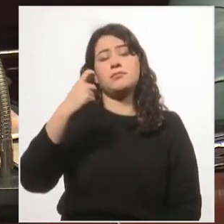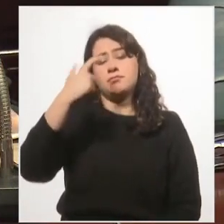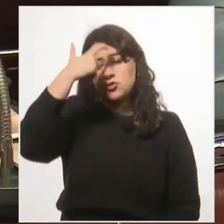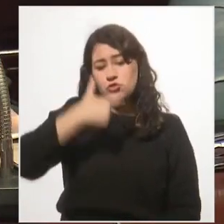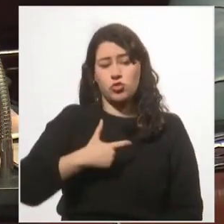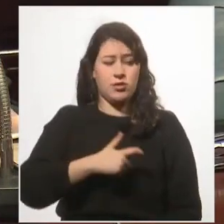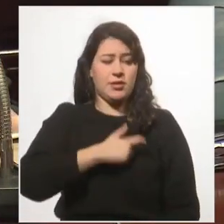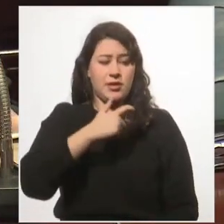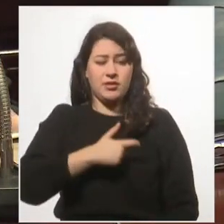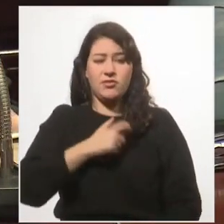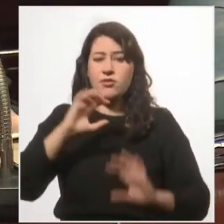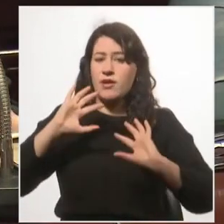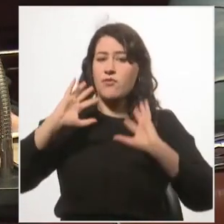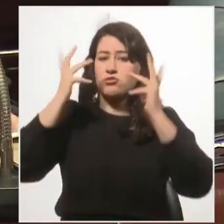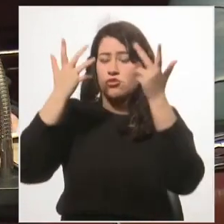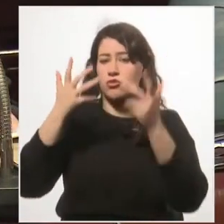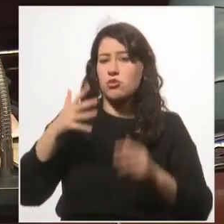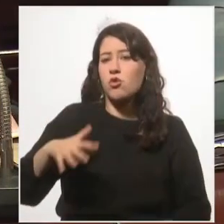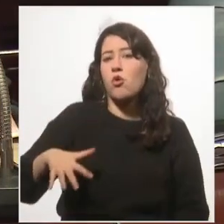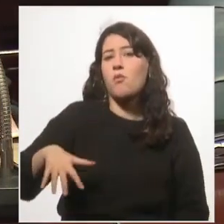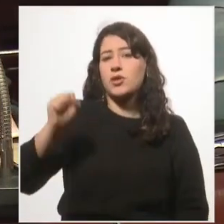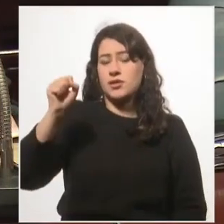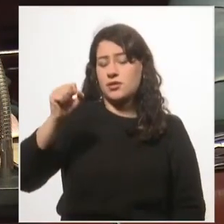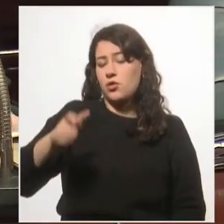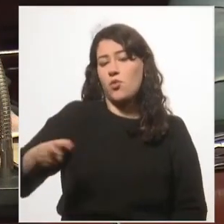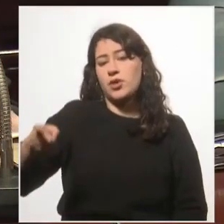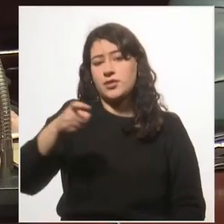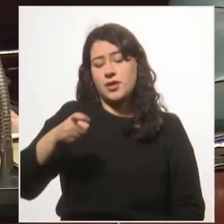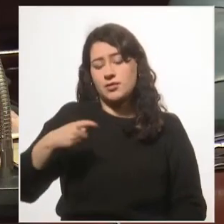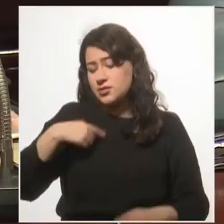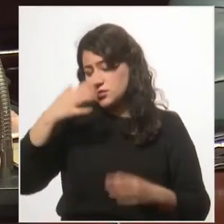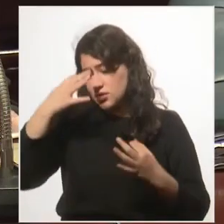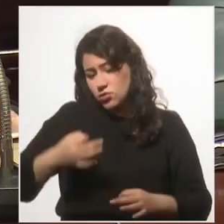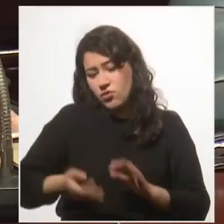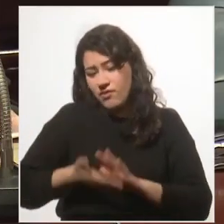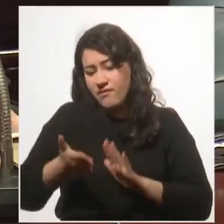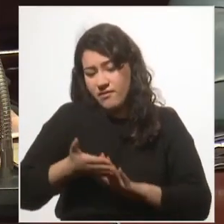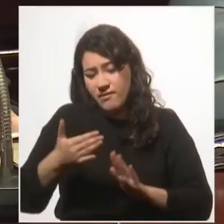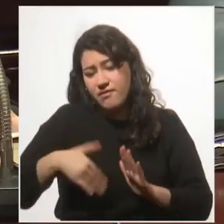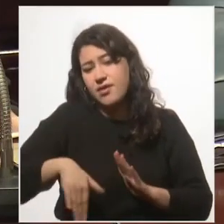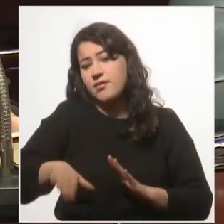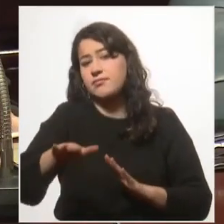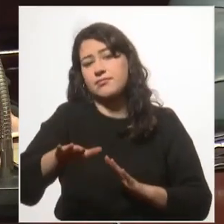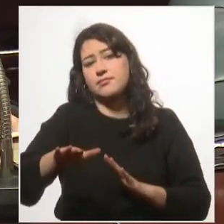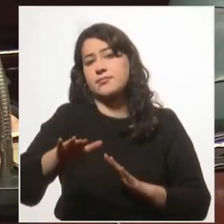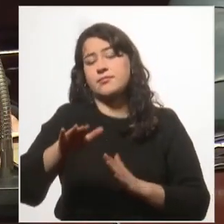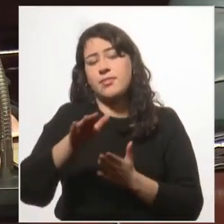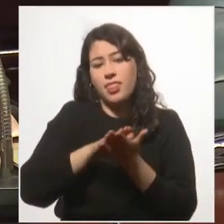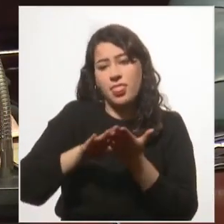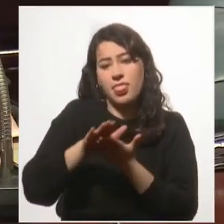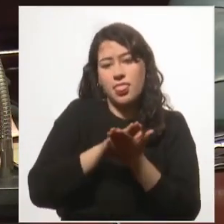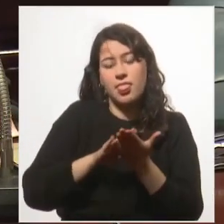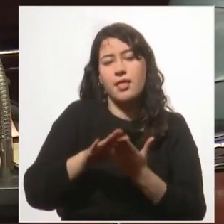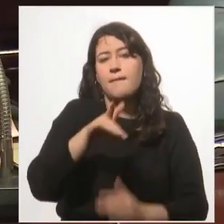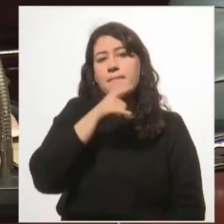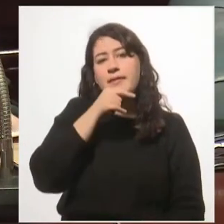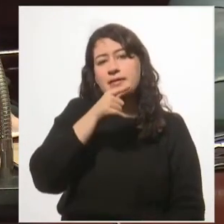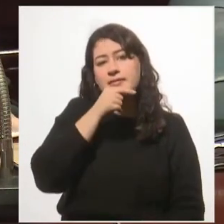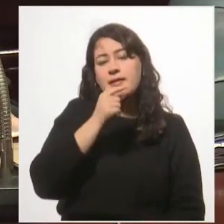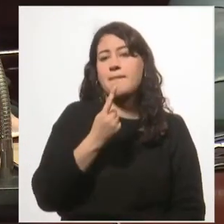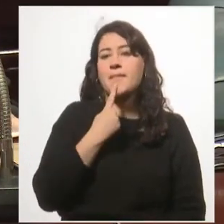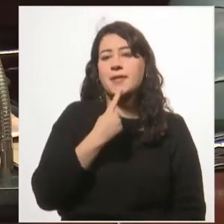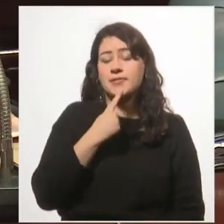enemigo de la revolución comunista y estaba seguro que de alguna forma contribuyó a convencer a los de la policía política